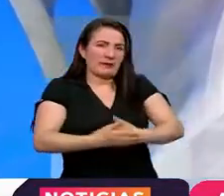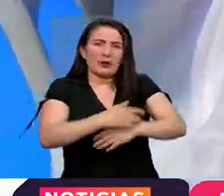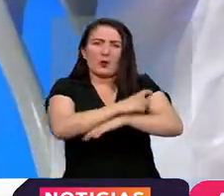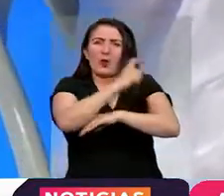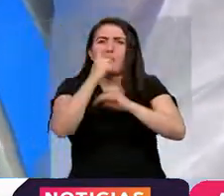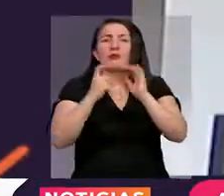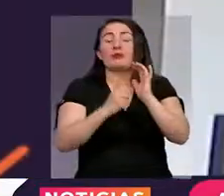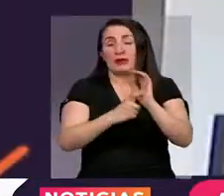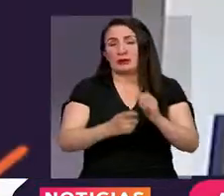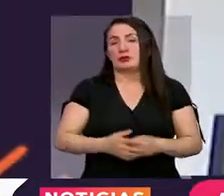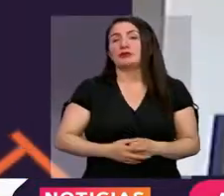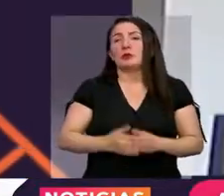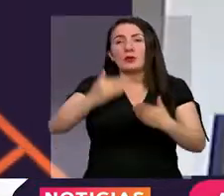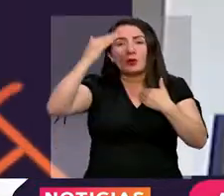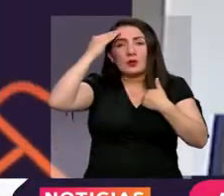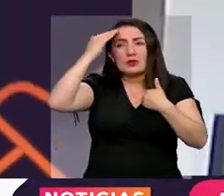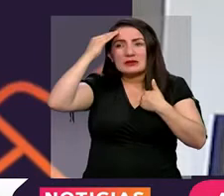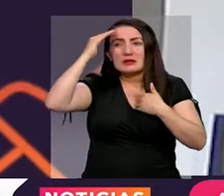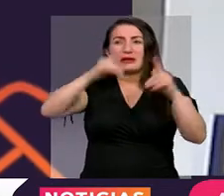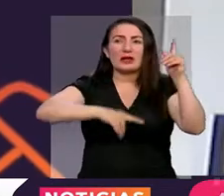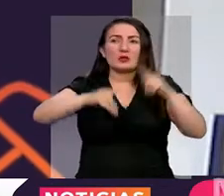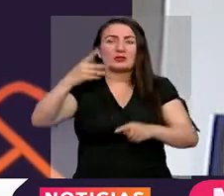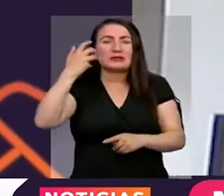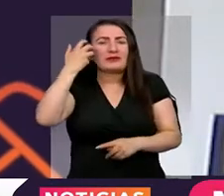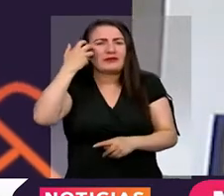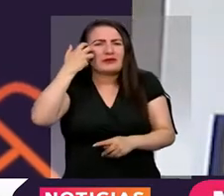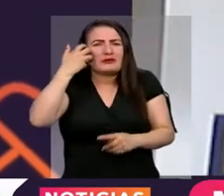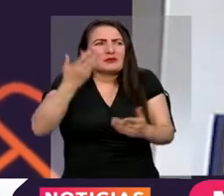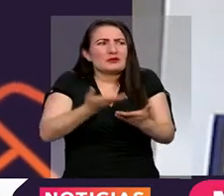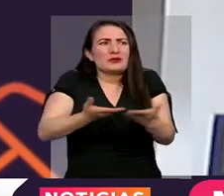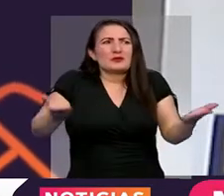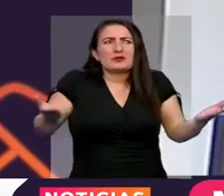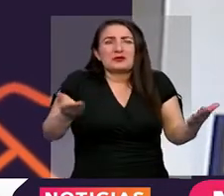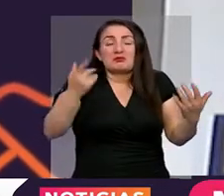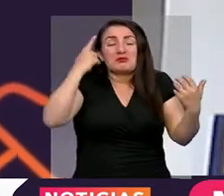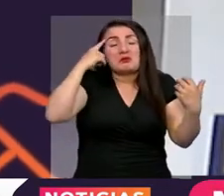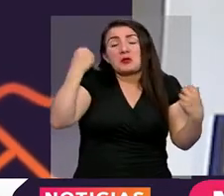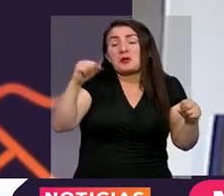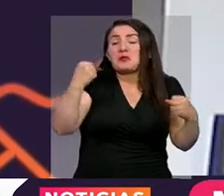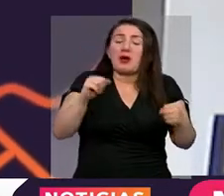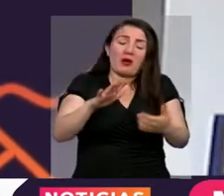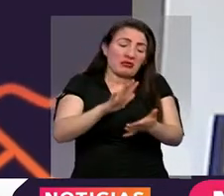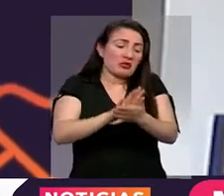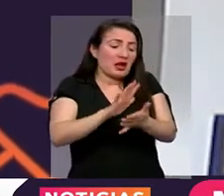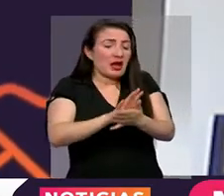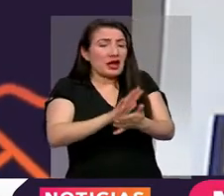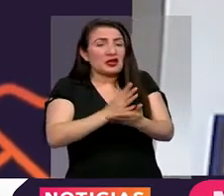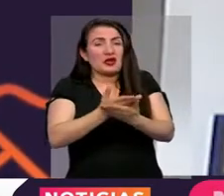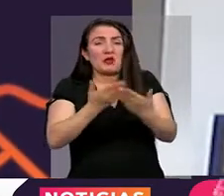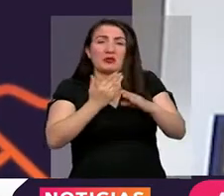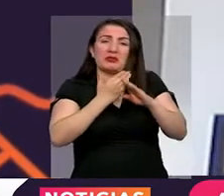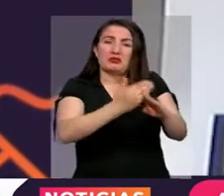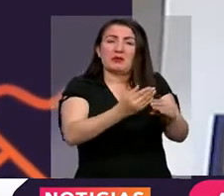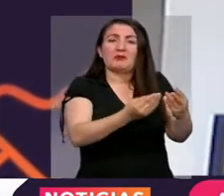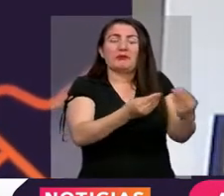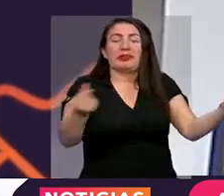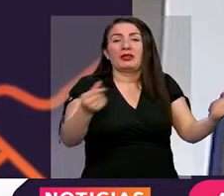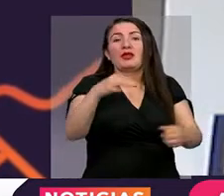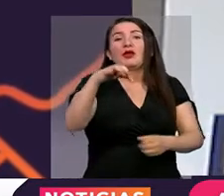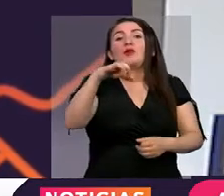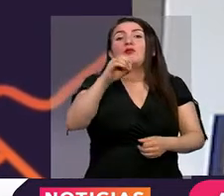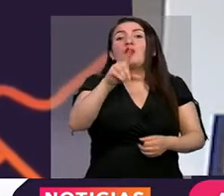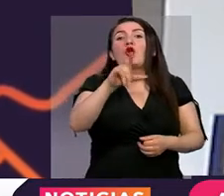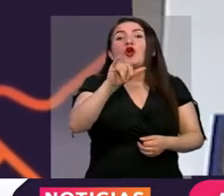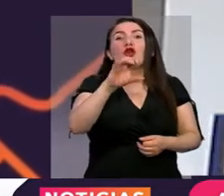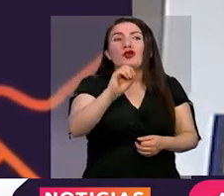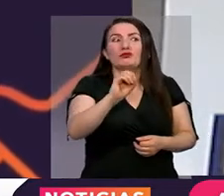Tenemos que ser conscientes de que hay enfermedades de las que ya no estábamos preocupados. Estábamos hablando de la erradicación del polio y nuevamente vuelve a